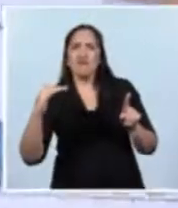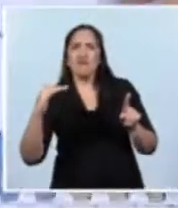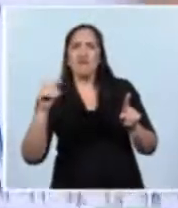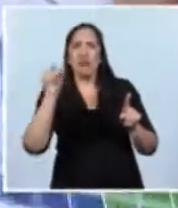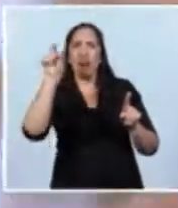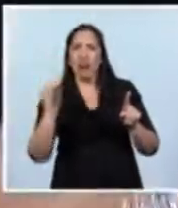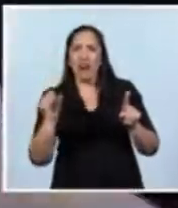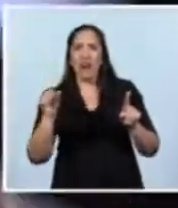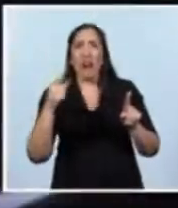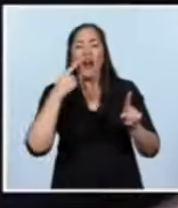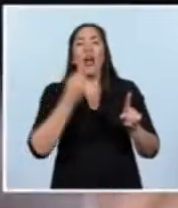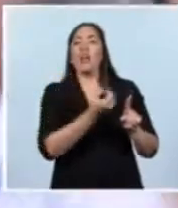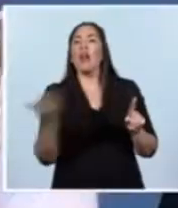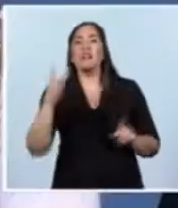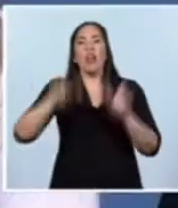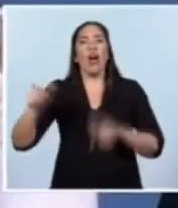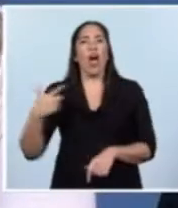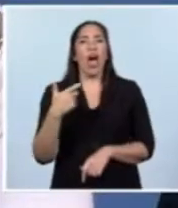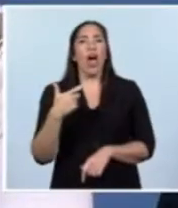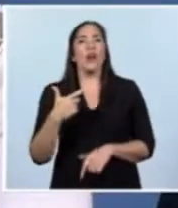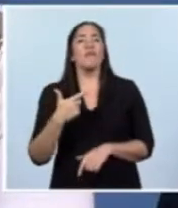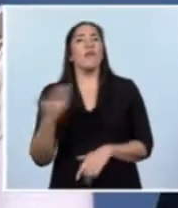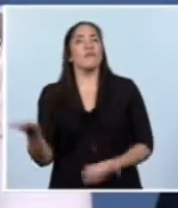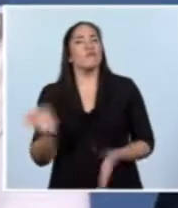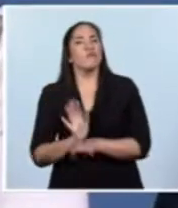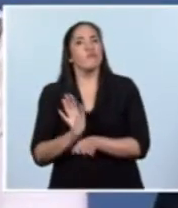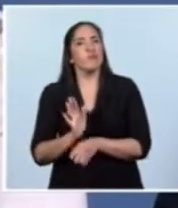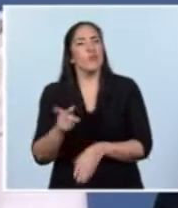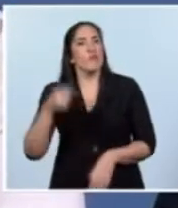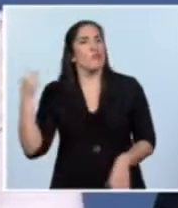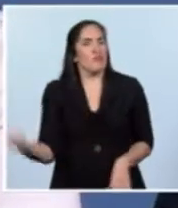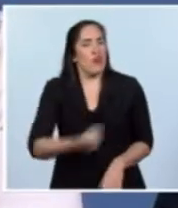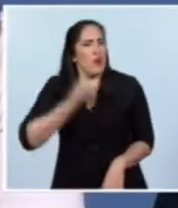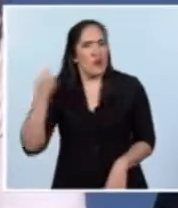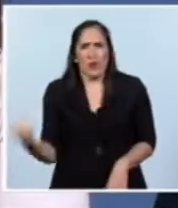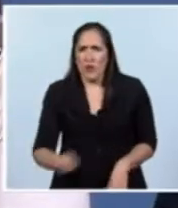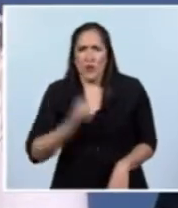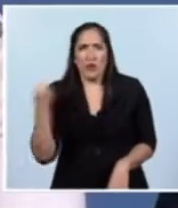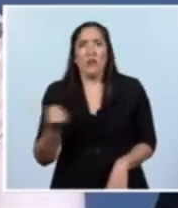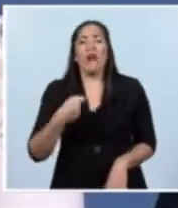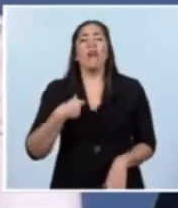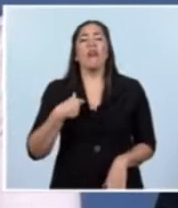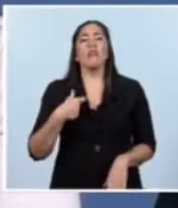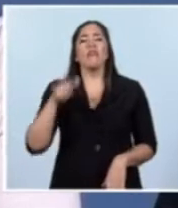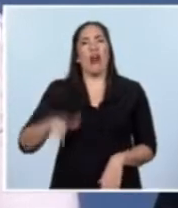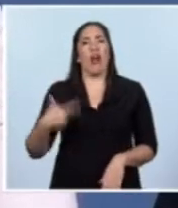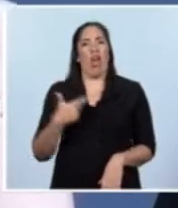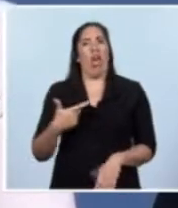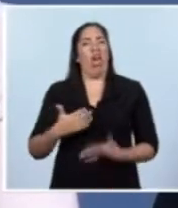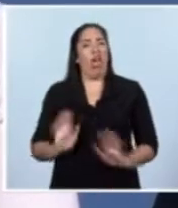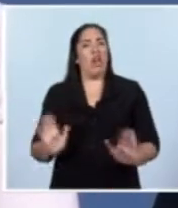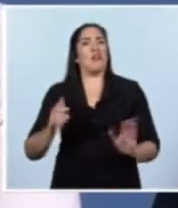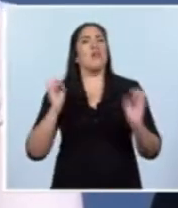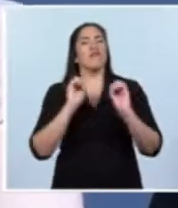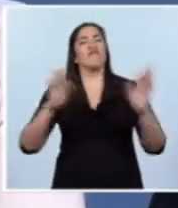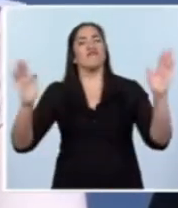de armas que hemos tenido hasta la fecha, lo cual es muy pero muy importante, igual que la tenencia, etcétera, etcétera, y el